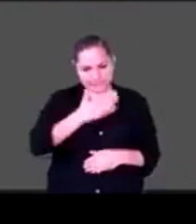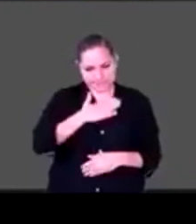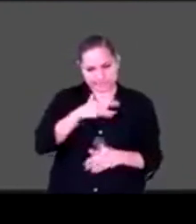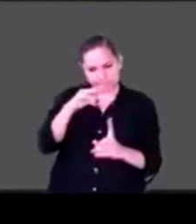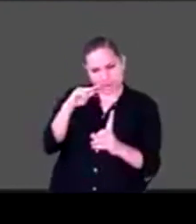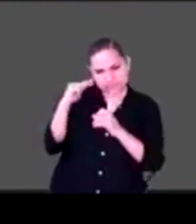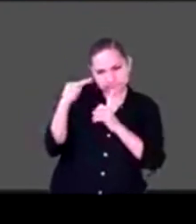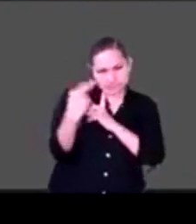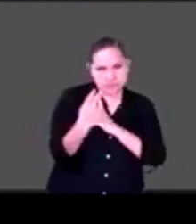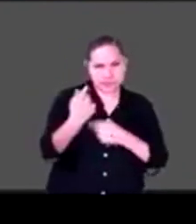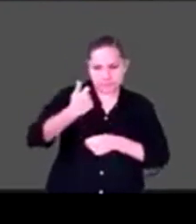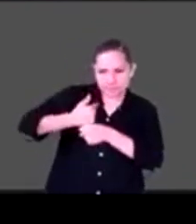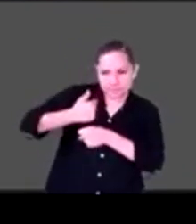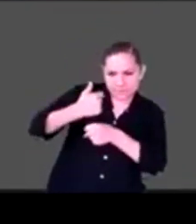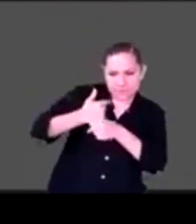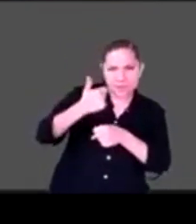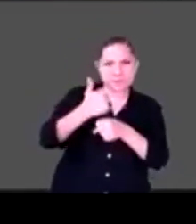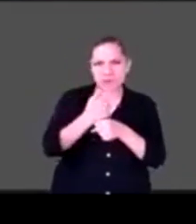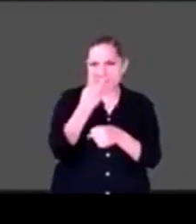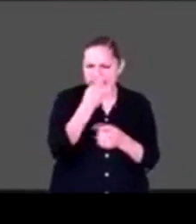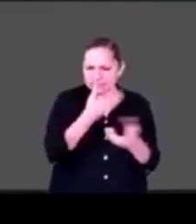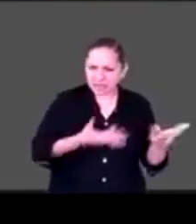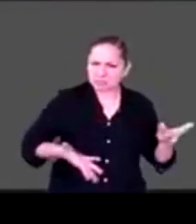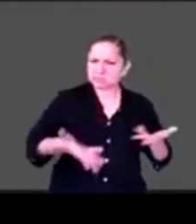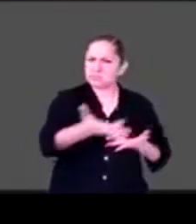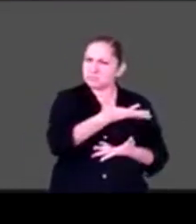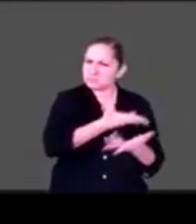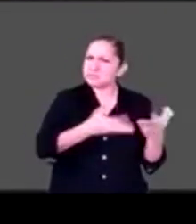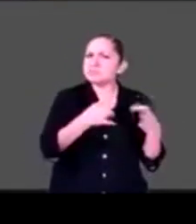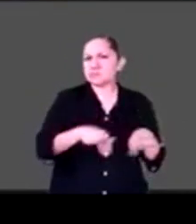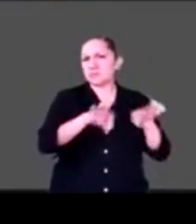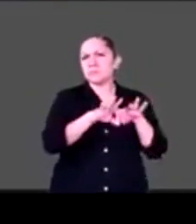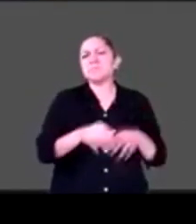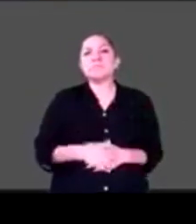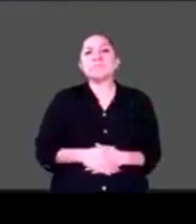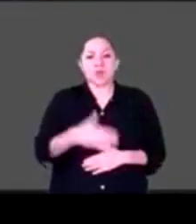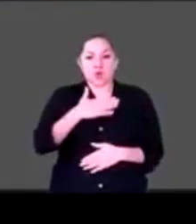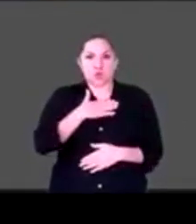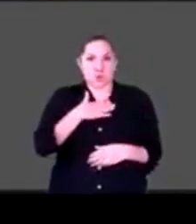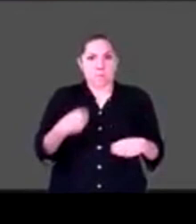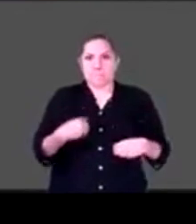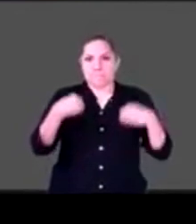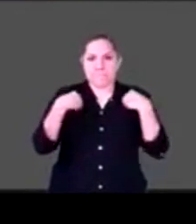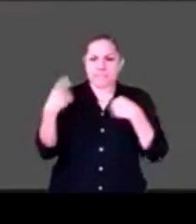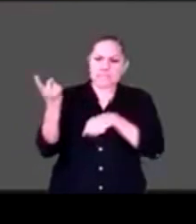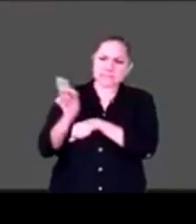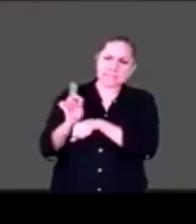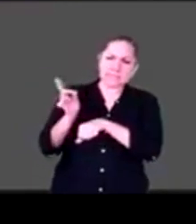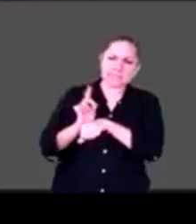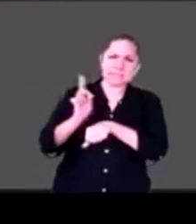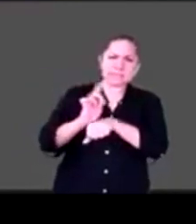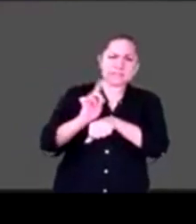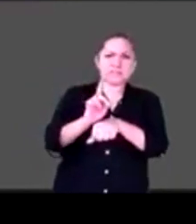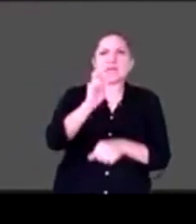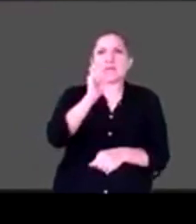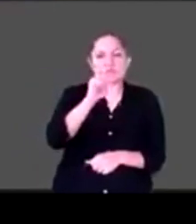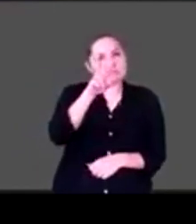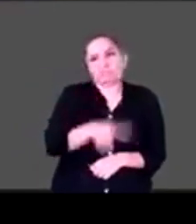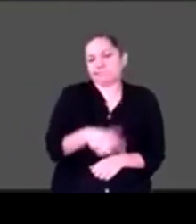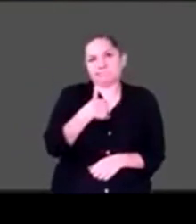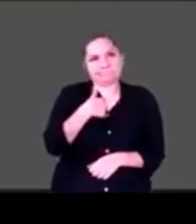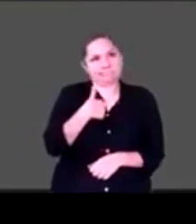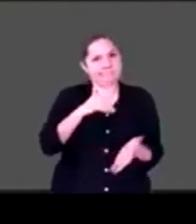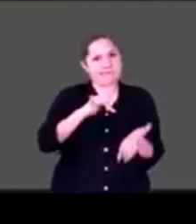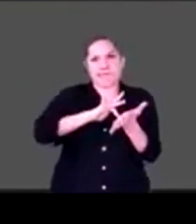discapacidad. Yo, en mi vida cotidiana, ¿qué he hecho? Bueno, pues, digamos, el resultado de esa maravillosa educación que a mí me dio